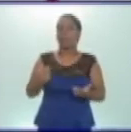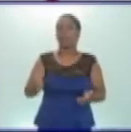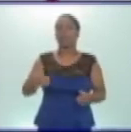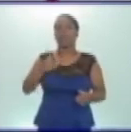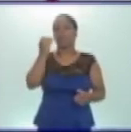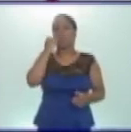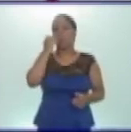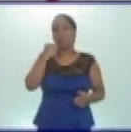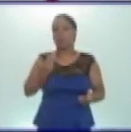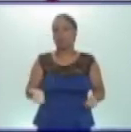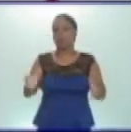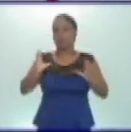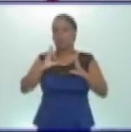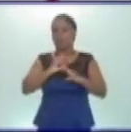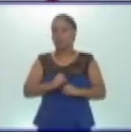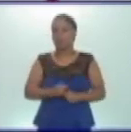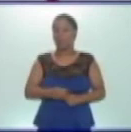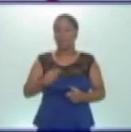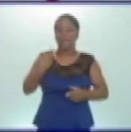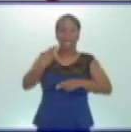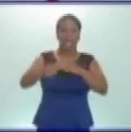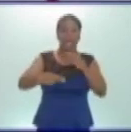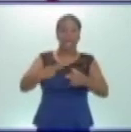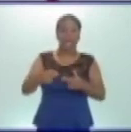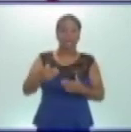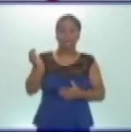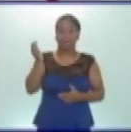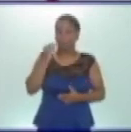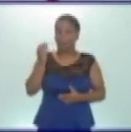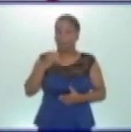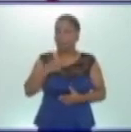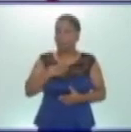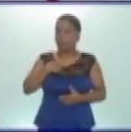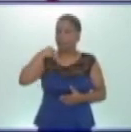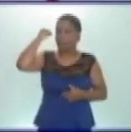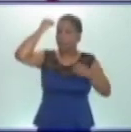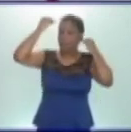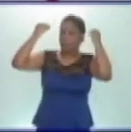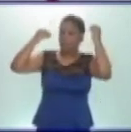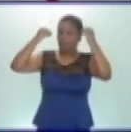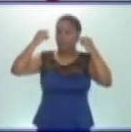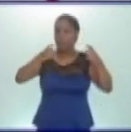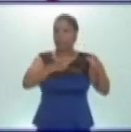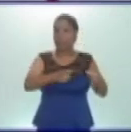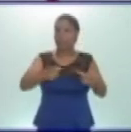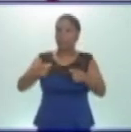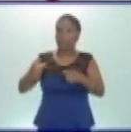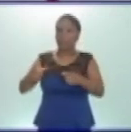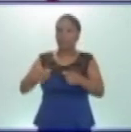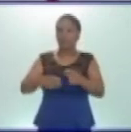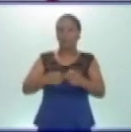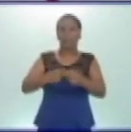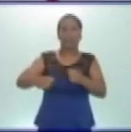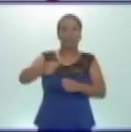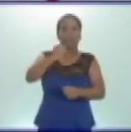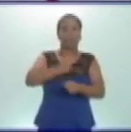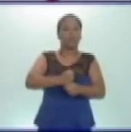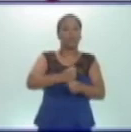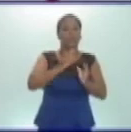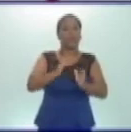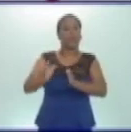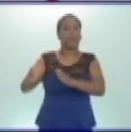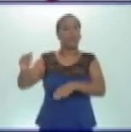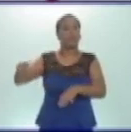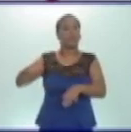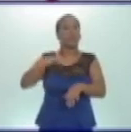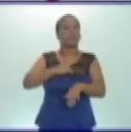elaborar el menú, deben estar pensando qué platos van a proponer para cada uno de estos momentos. Pero si leen con detenimiento la